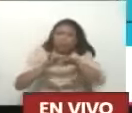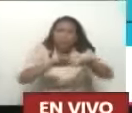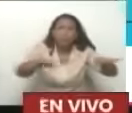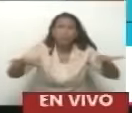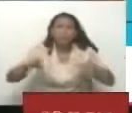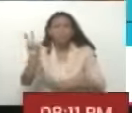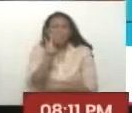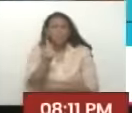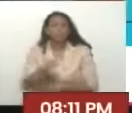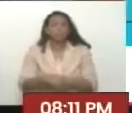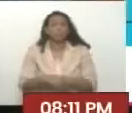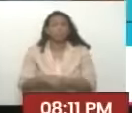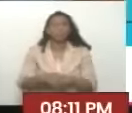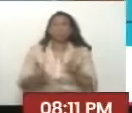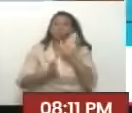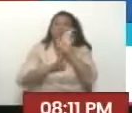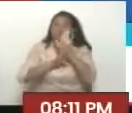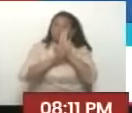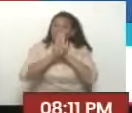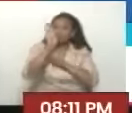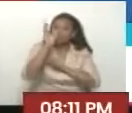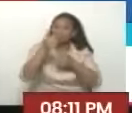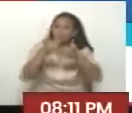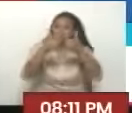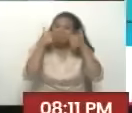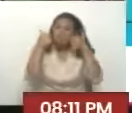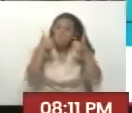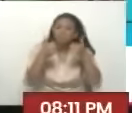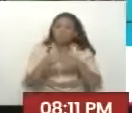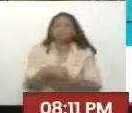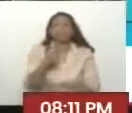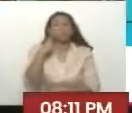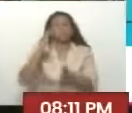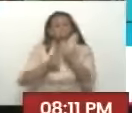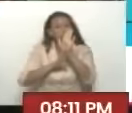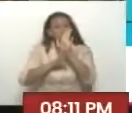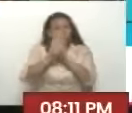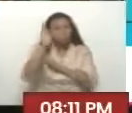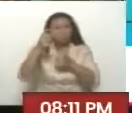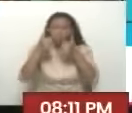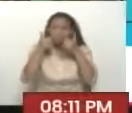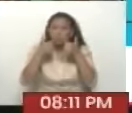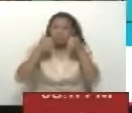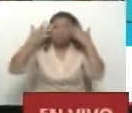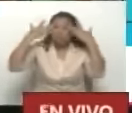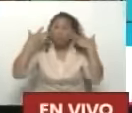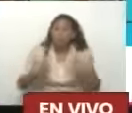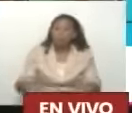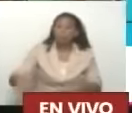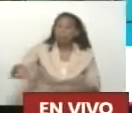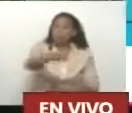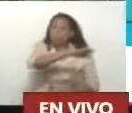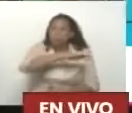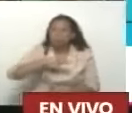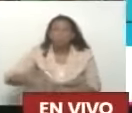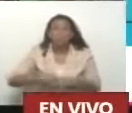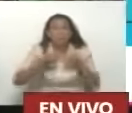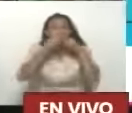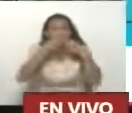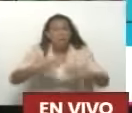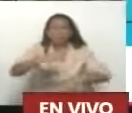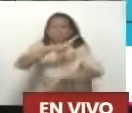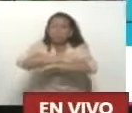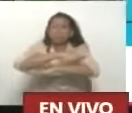Y ha sido Un éxito Absoluto Apoteósico Hermoso